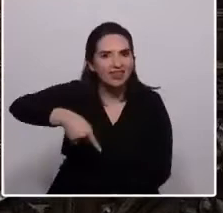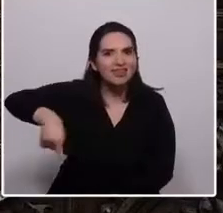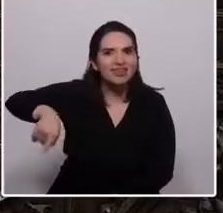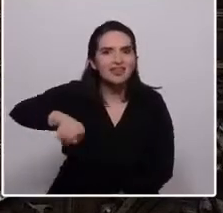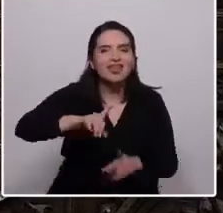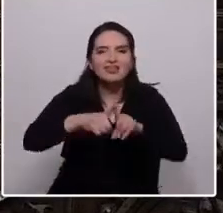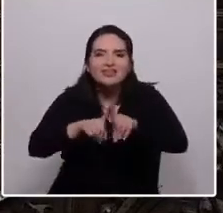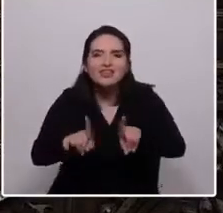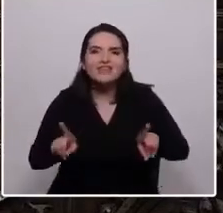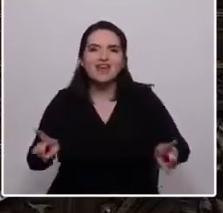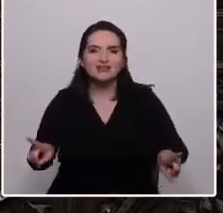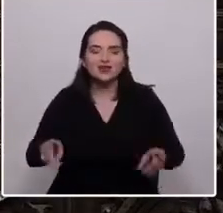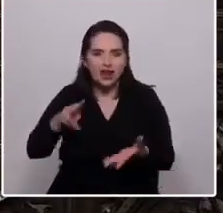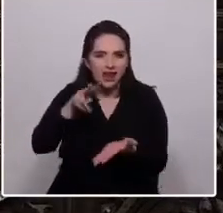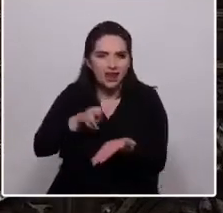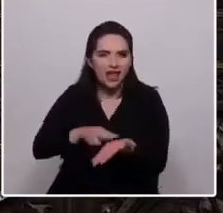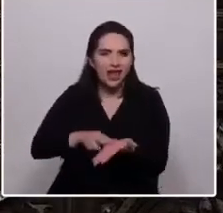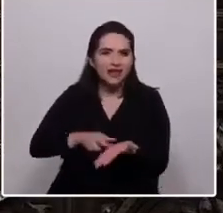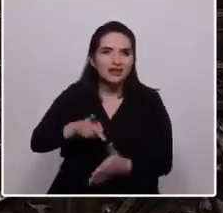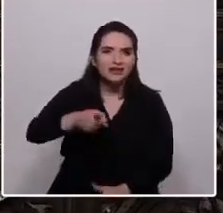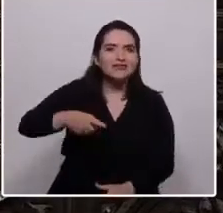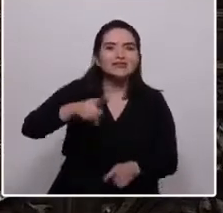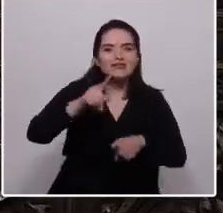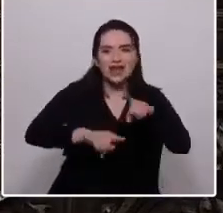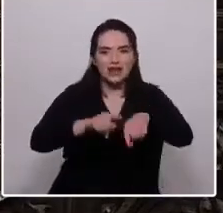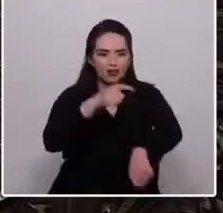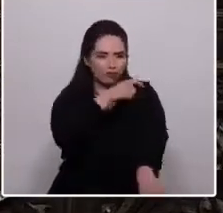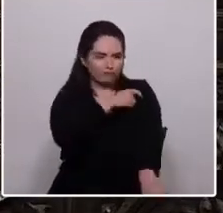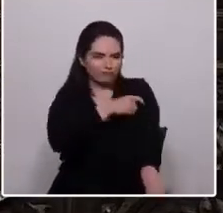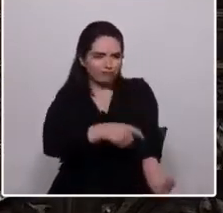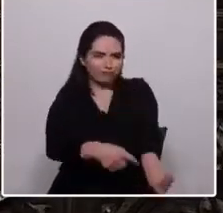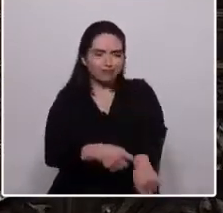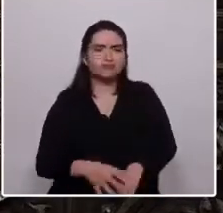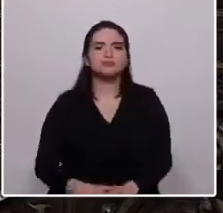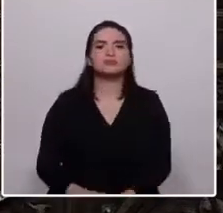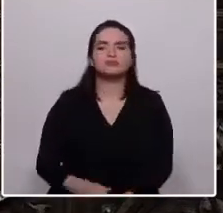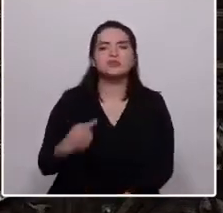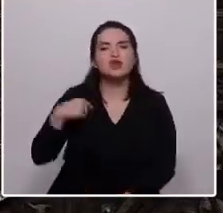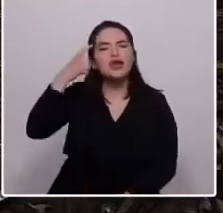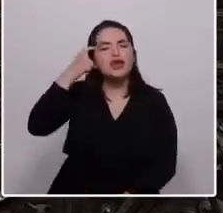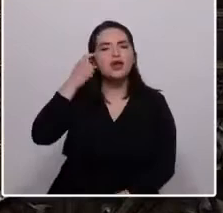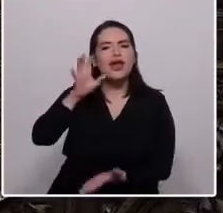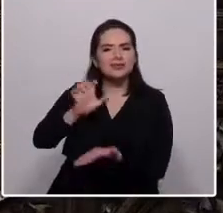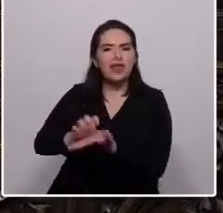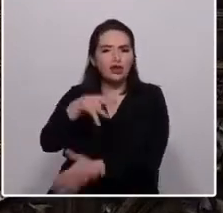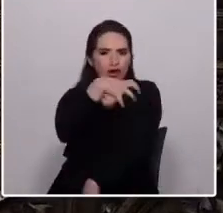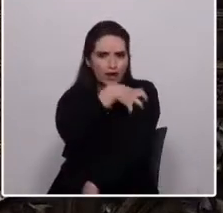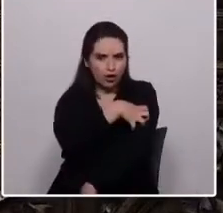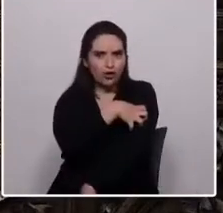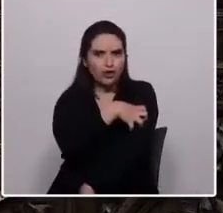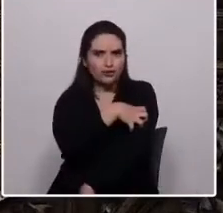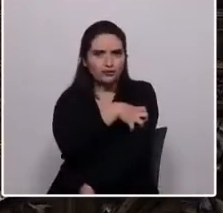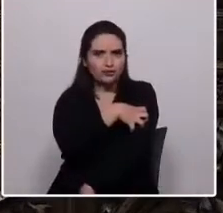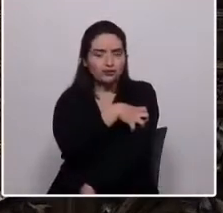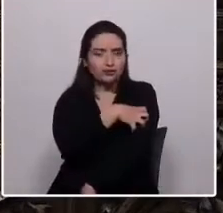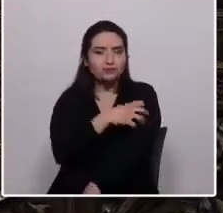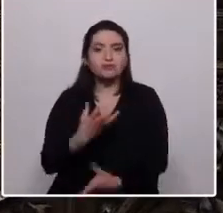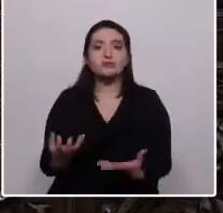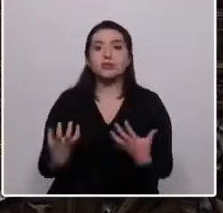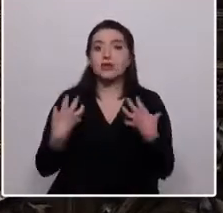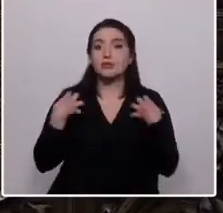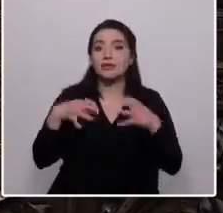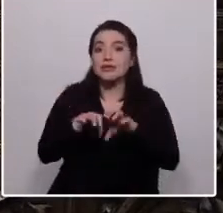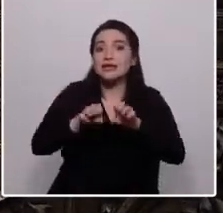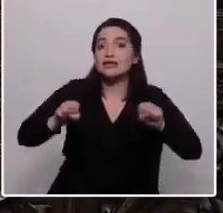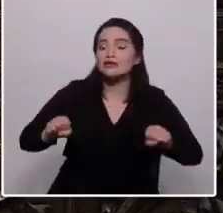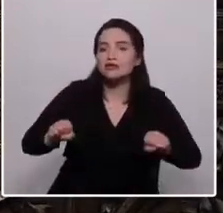diversas y reales que constituyen los territorios. Creo en el Estado regional, pero la tarea no estará completa si no